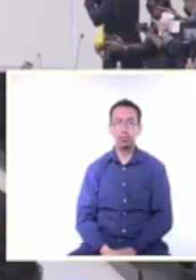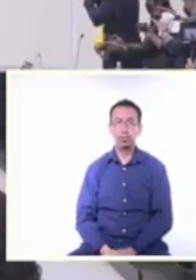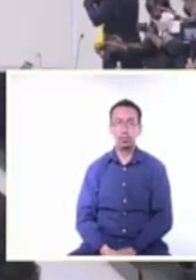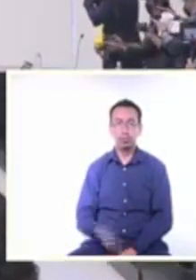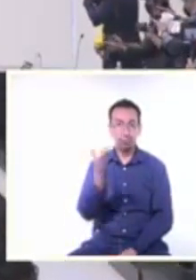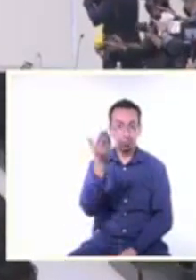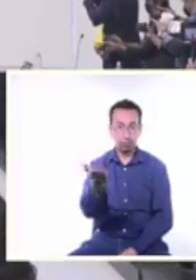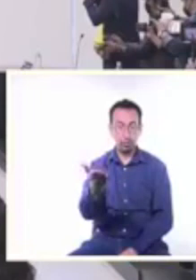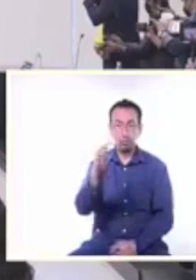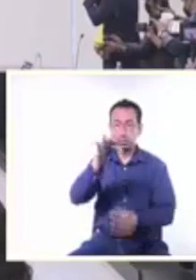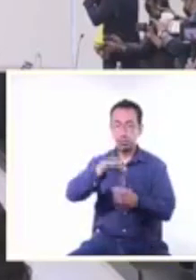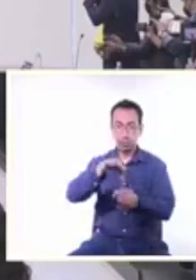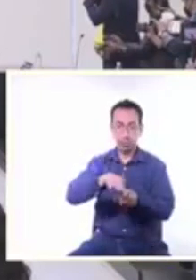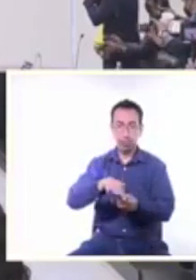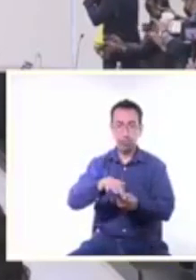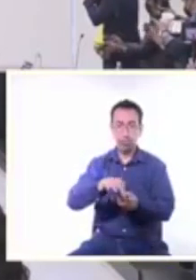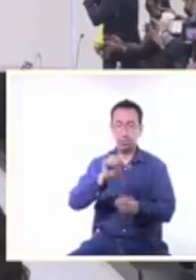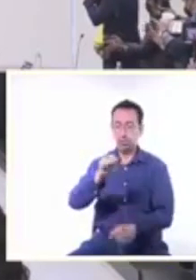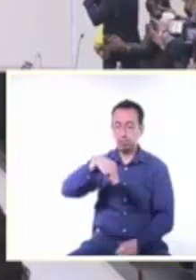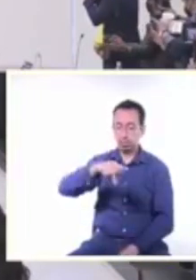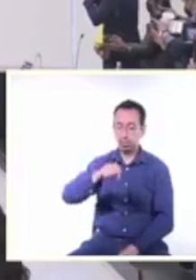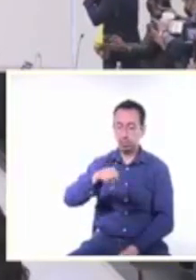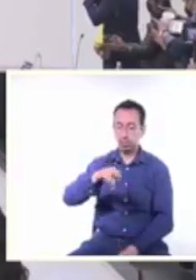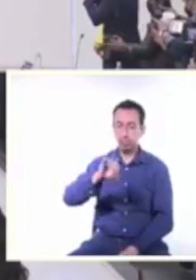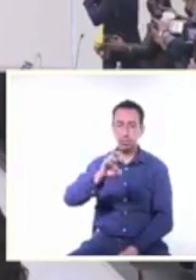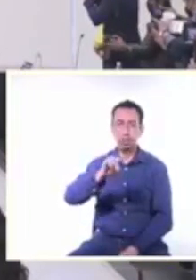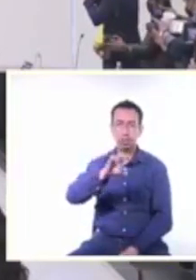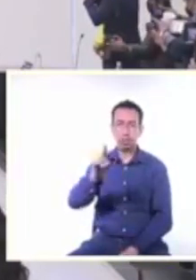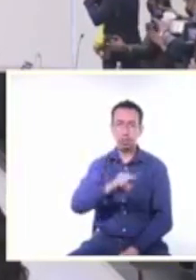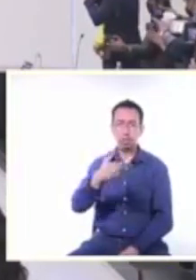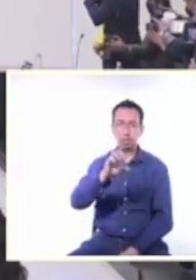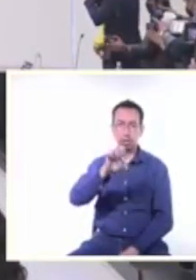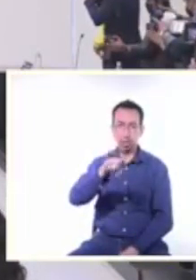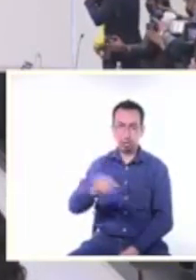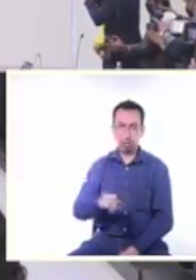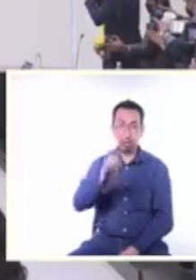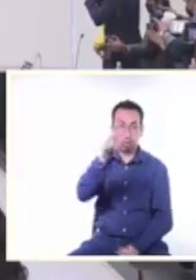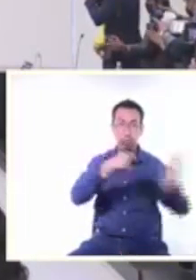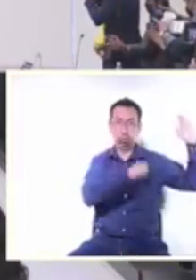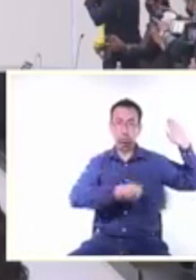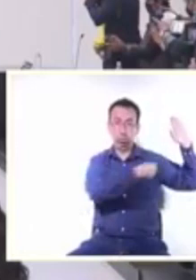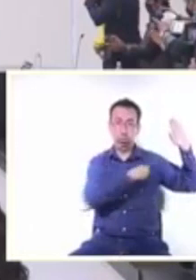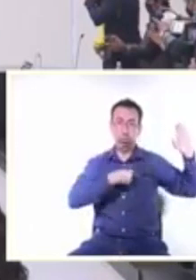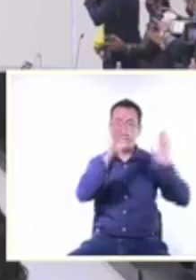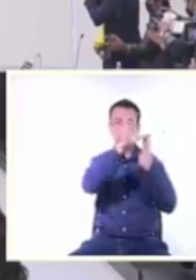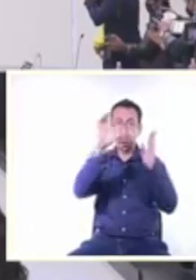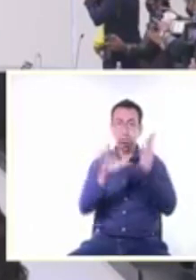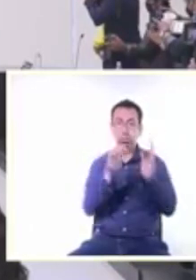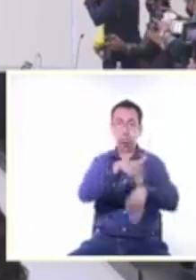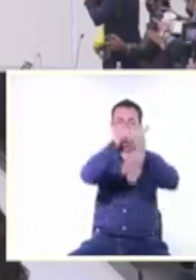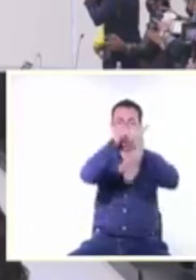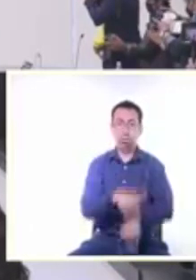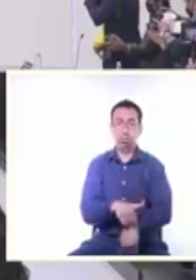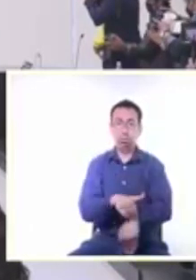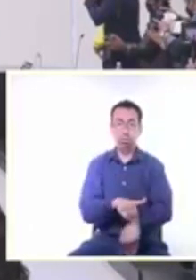consejero electoral Antonio Ortiz Hernández protestas guardar y hacer guardar la constitución política de los Estados